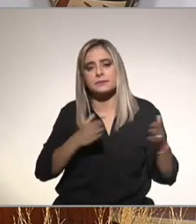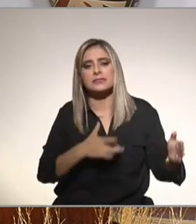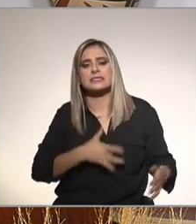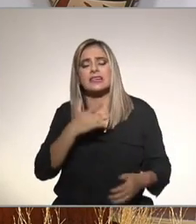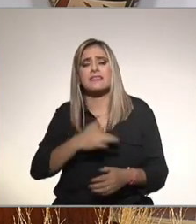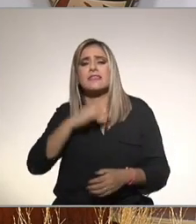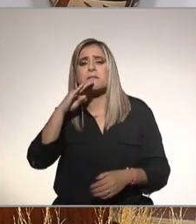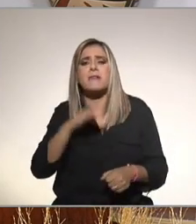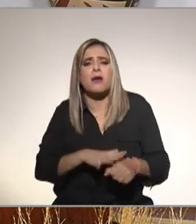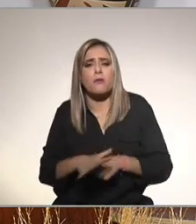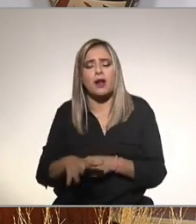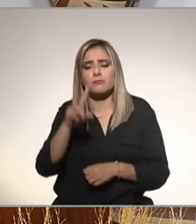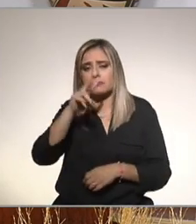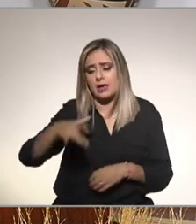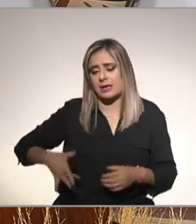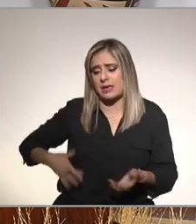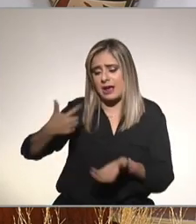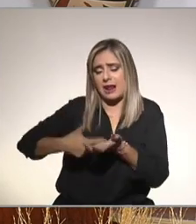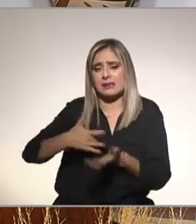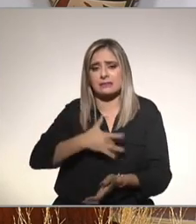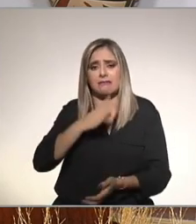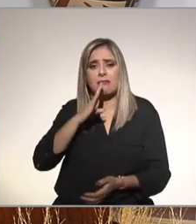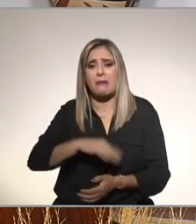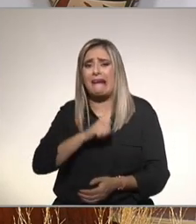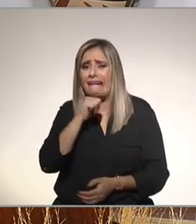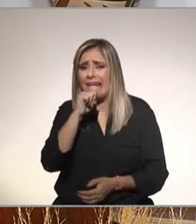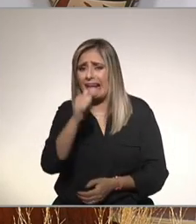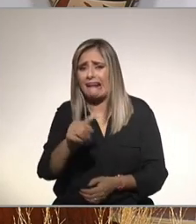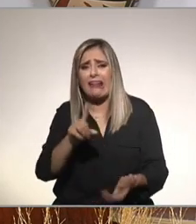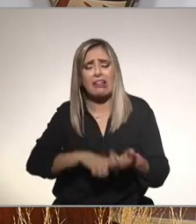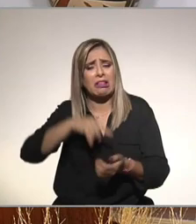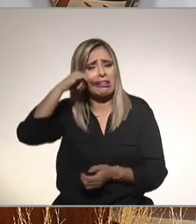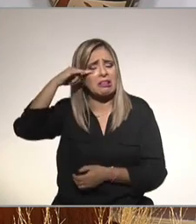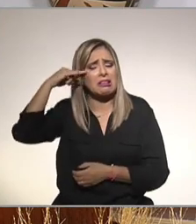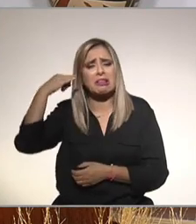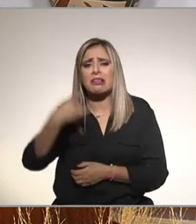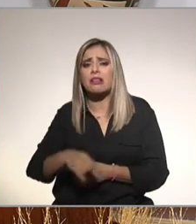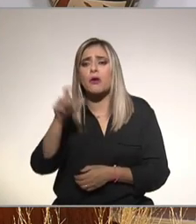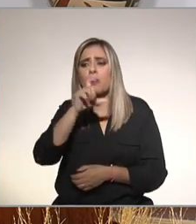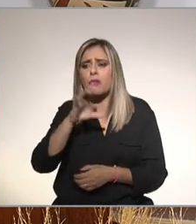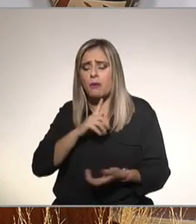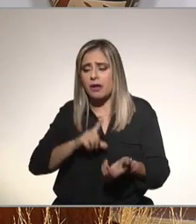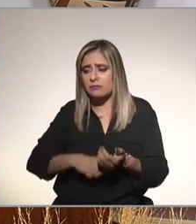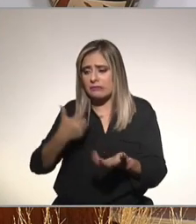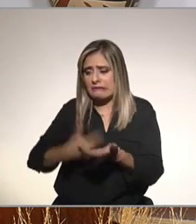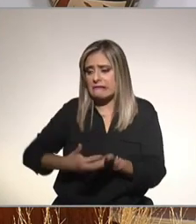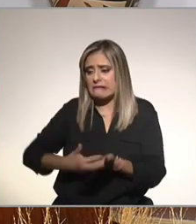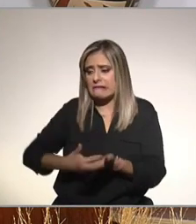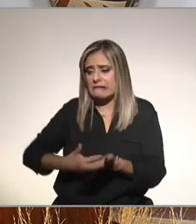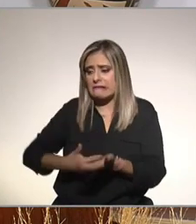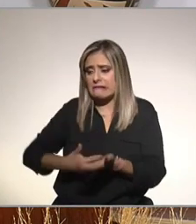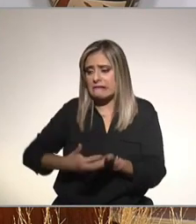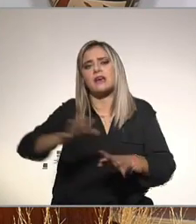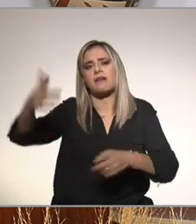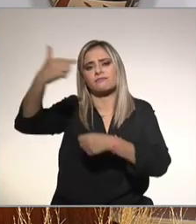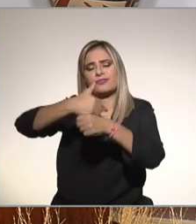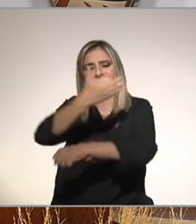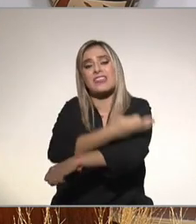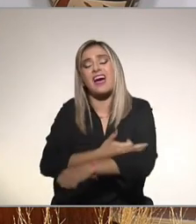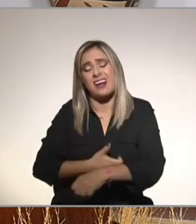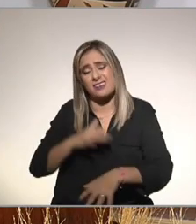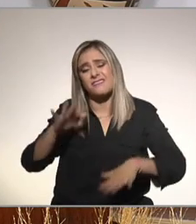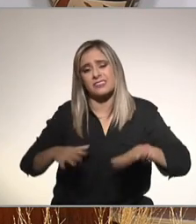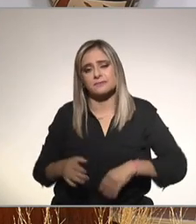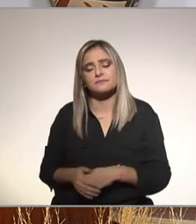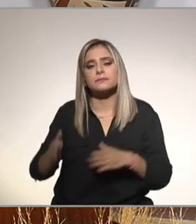tristemente el hígado graso no da síntomas hasta que ya existe una complicación yo tengo hipertensión arterial